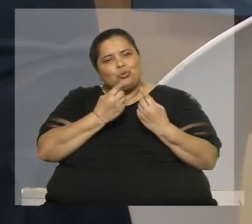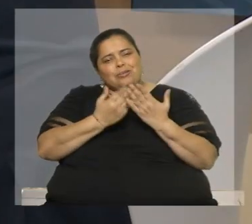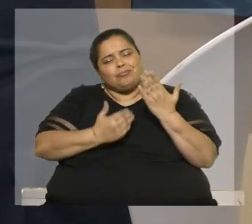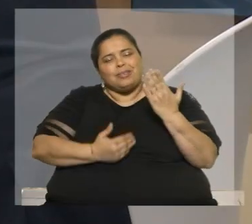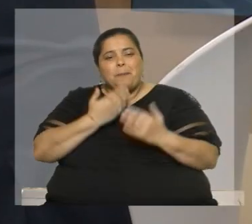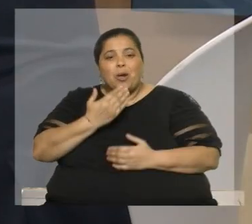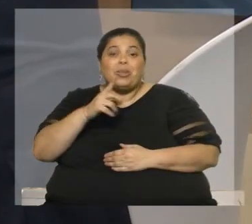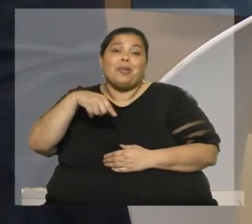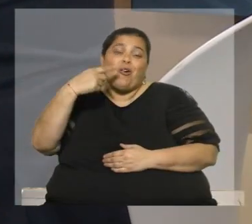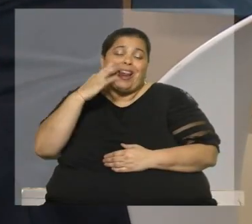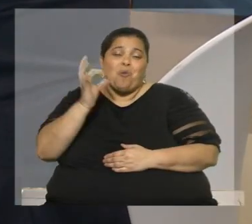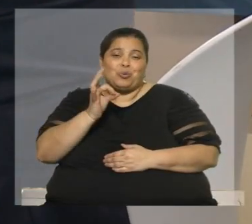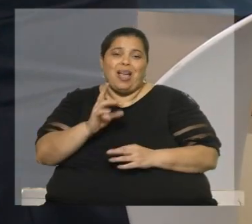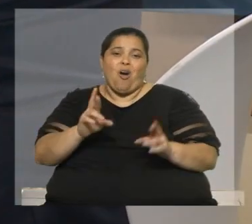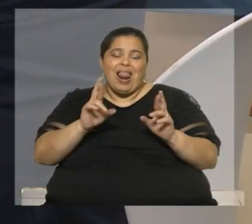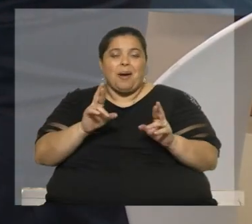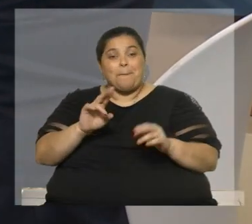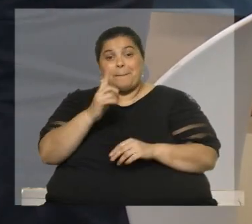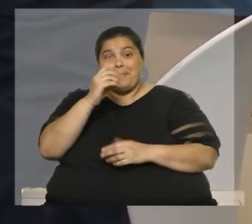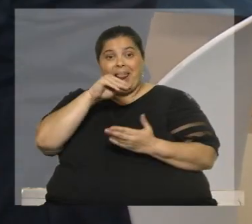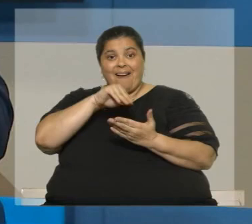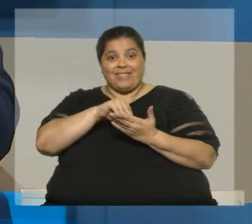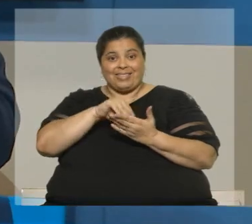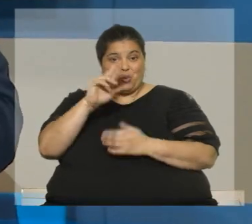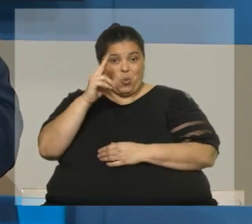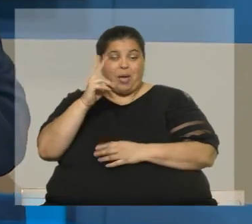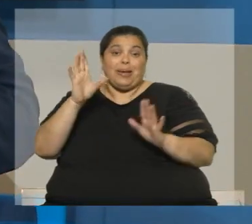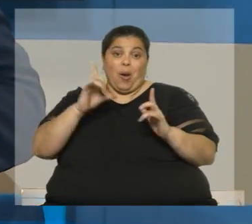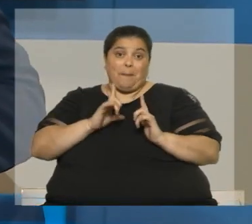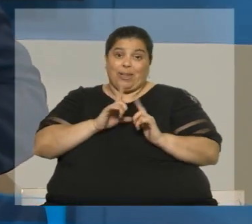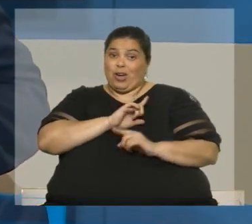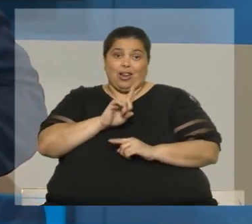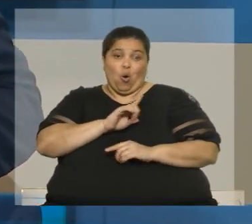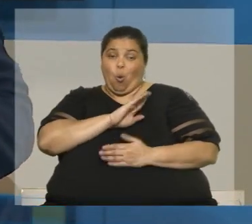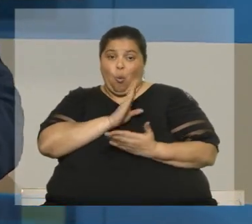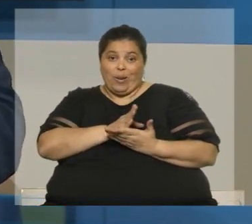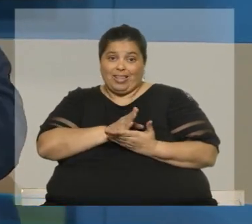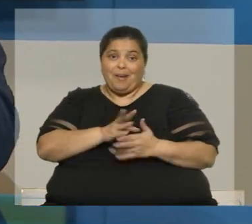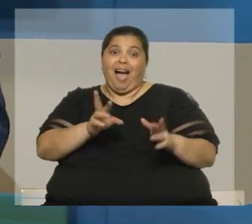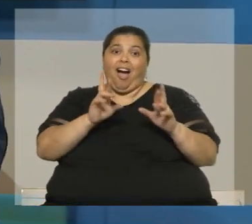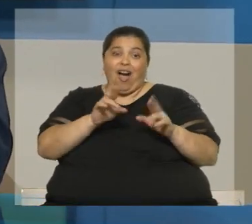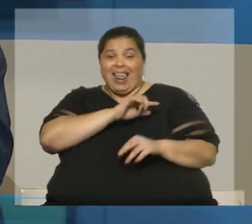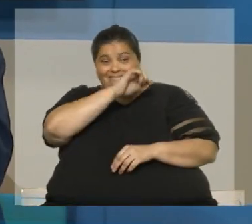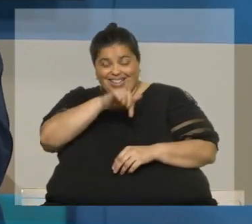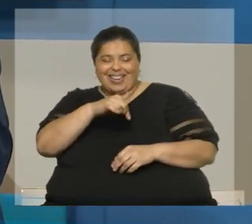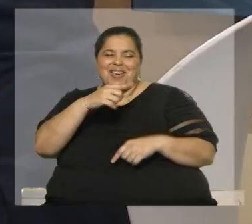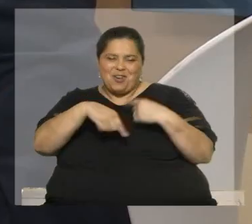ya habrá otras chances. Primera vez en Uruguay. Primera, pero no espero que la última, sea que la próxima vez espero que esas preguntas las deje guardadas.